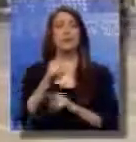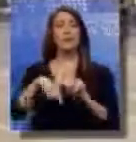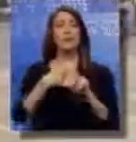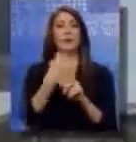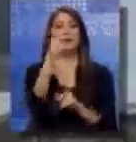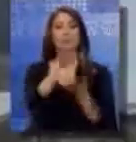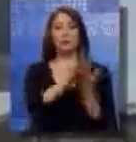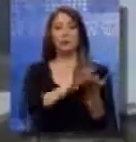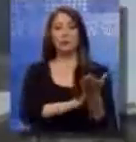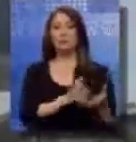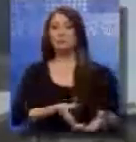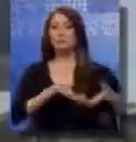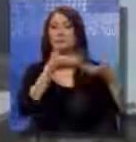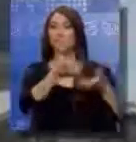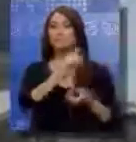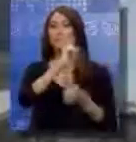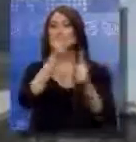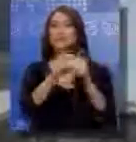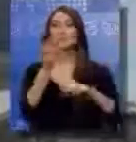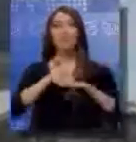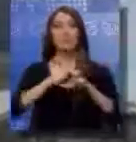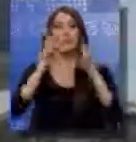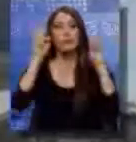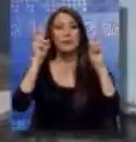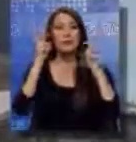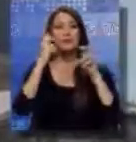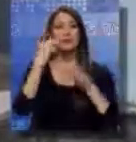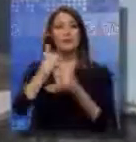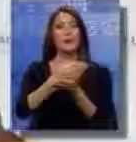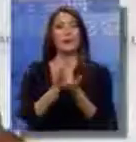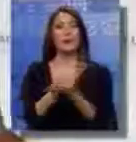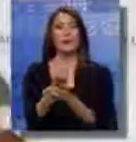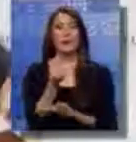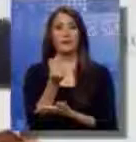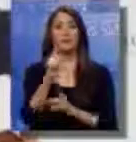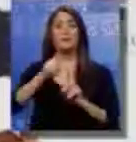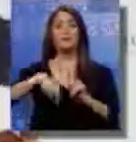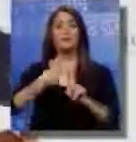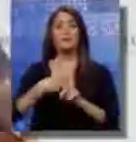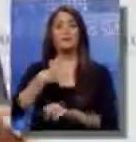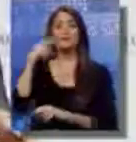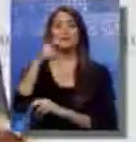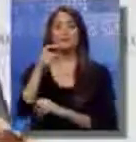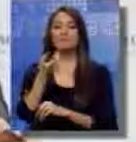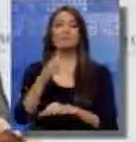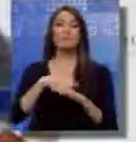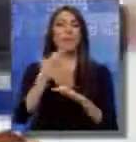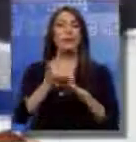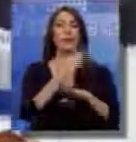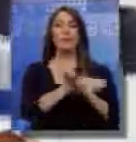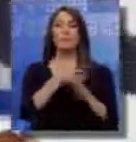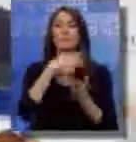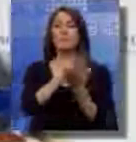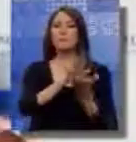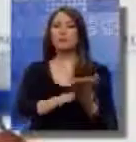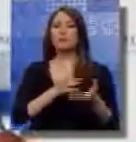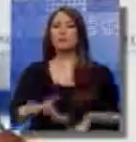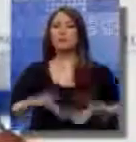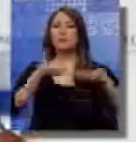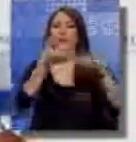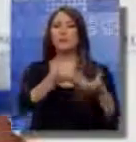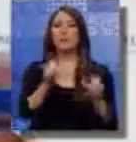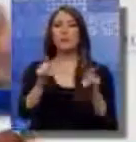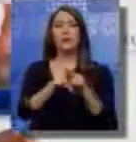proyectos de ley. El primero relacionado con la redistribución de la riqueza. El sistema que nosotros propusimos en Ecuador es muy similar al sistema B.